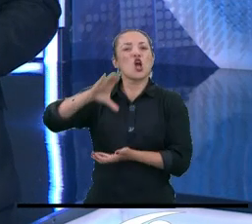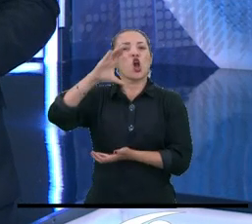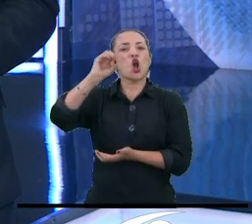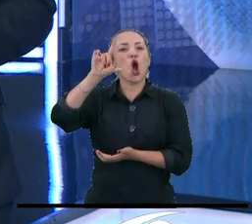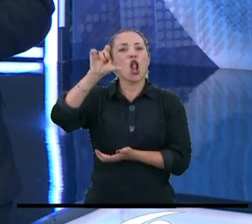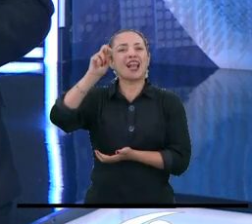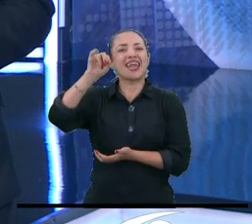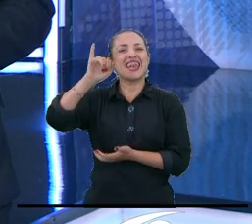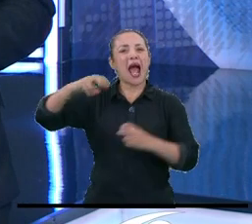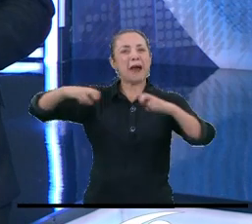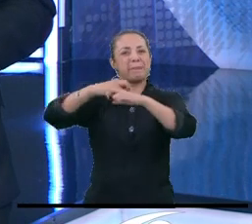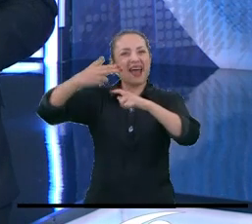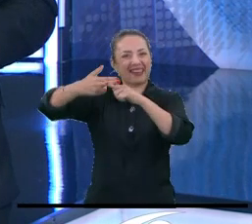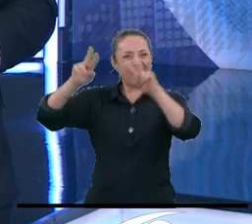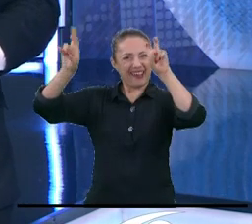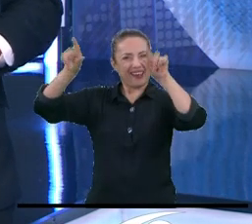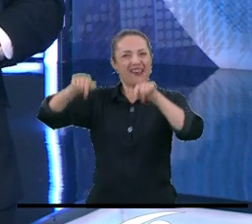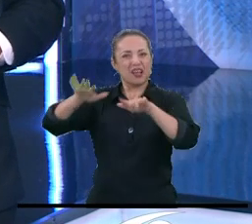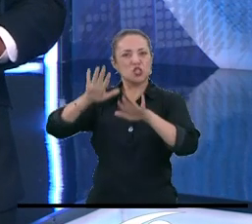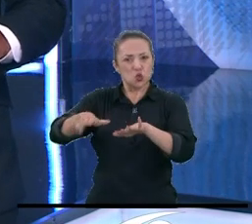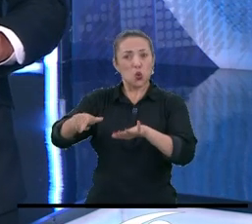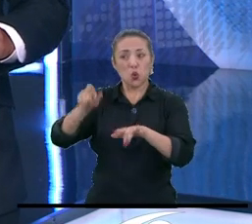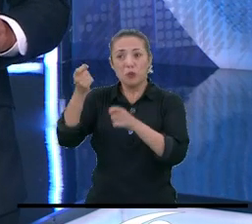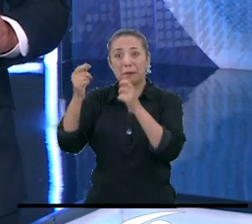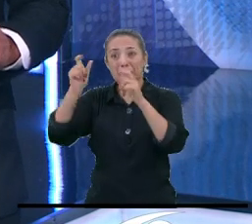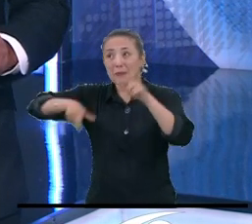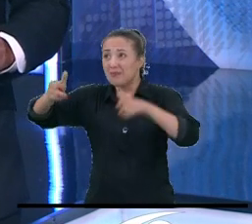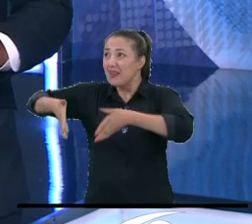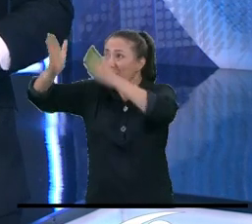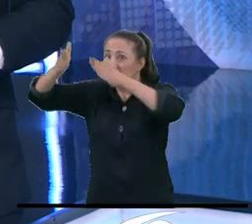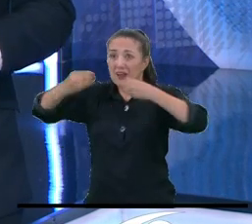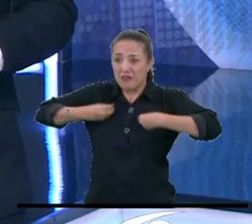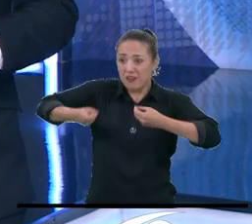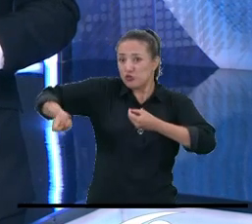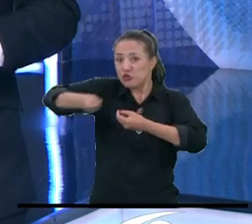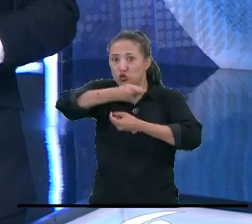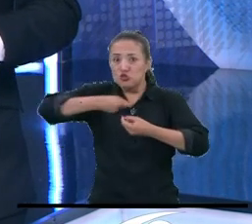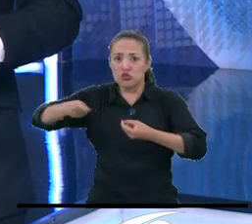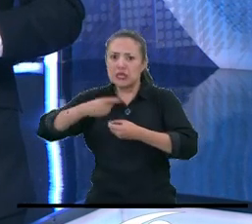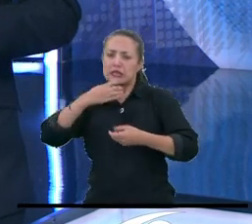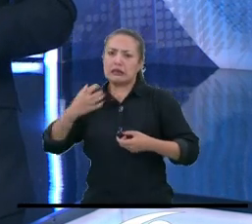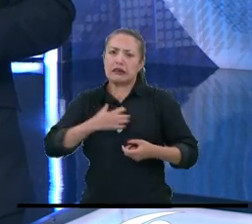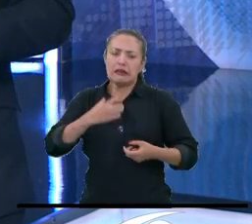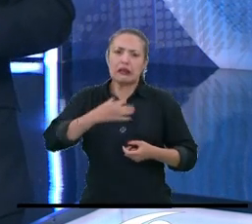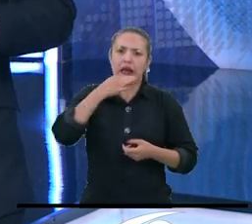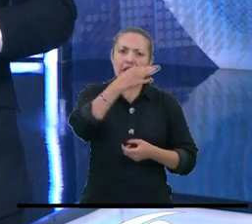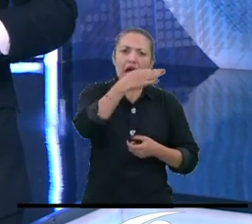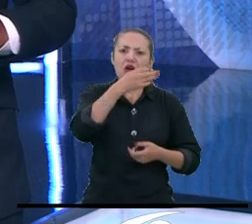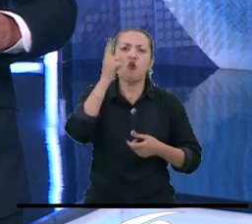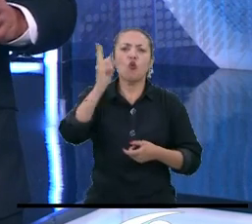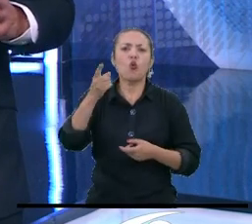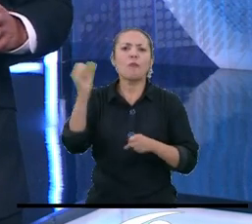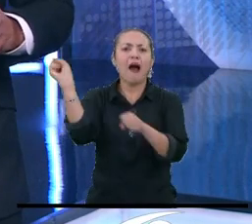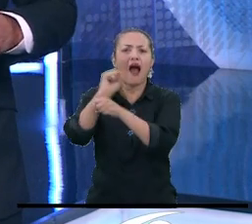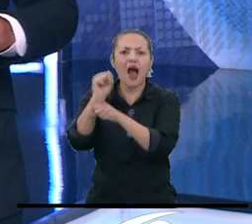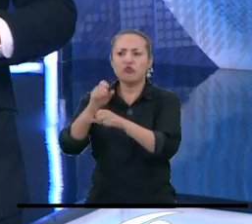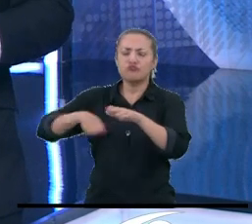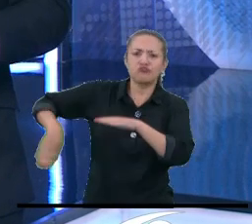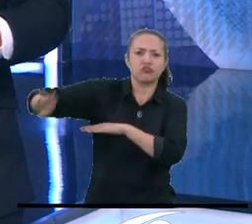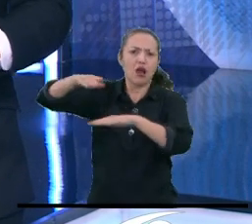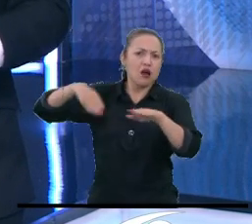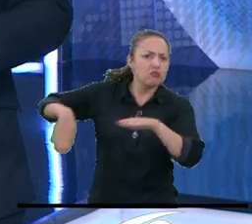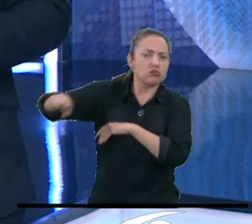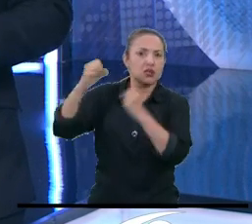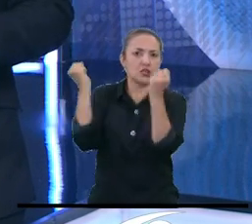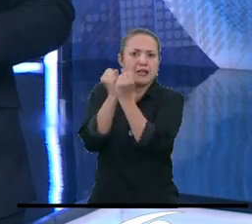envía una queja por lo que consideran un grave problema de movilidad debido al alto flujo de vehículos que están saliendo por una calle que